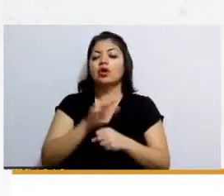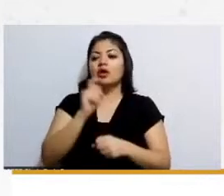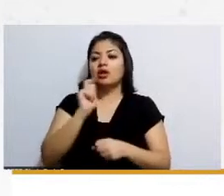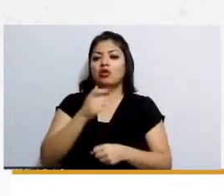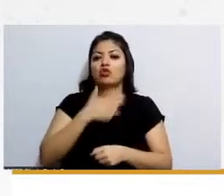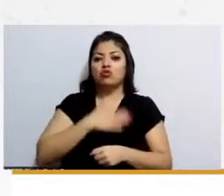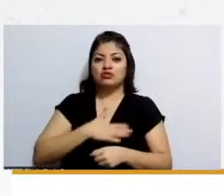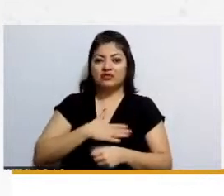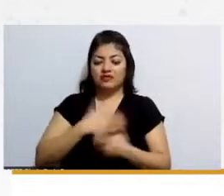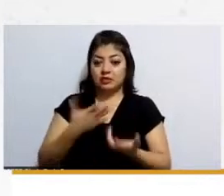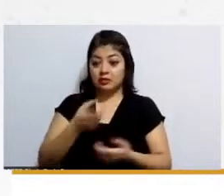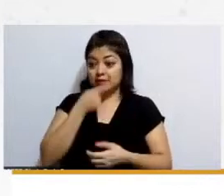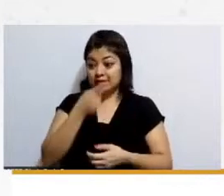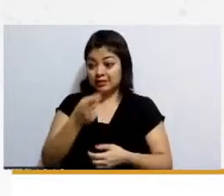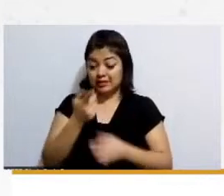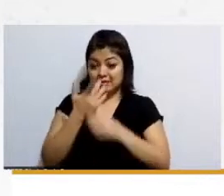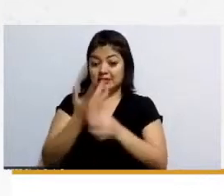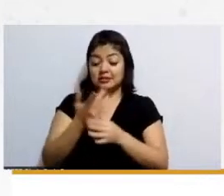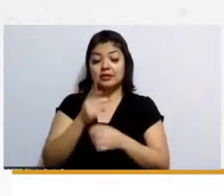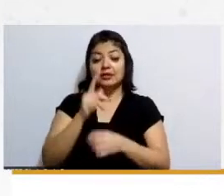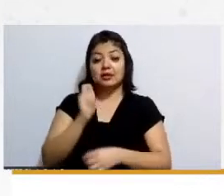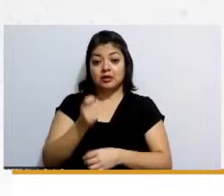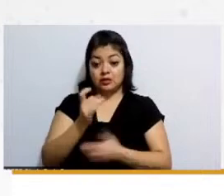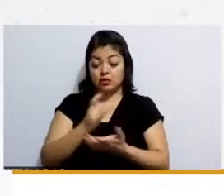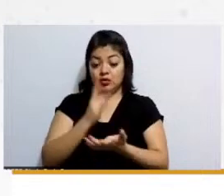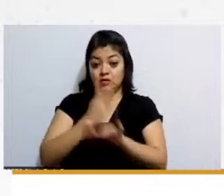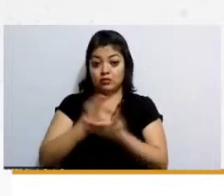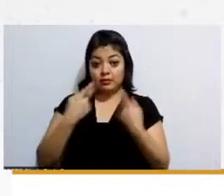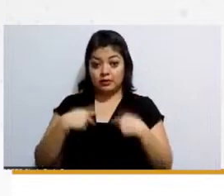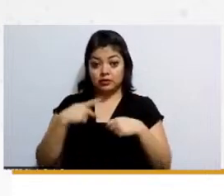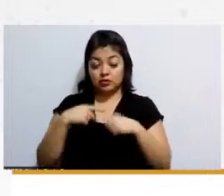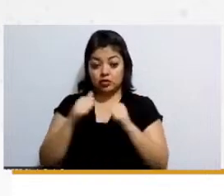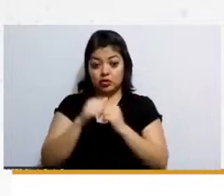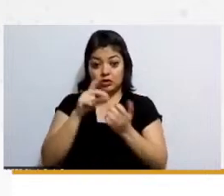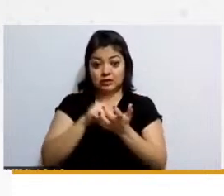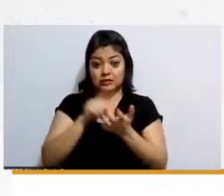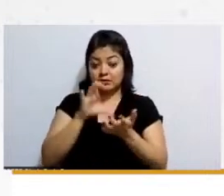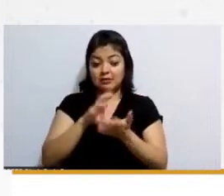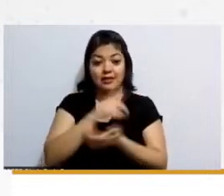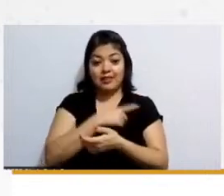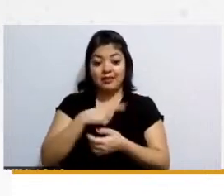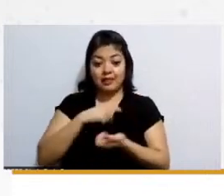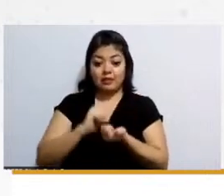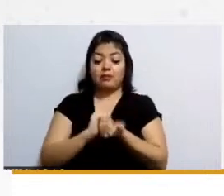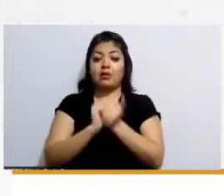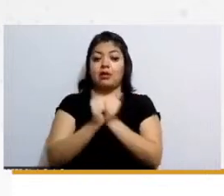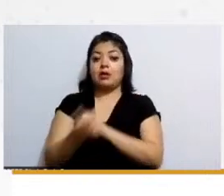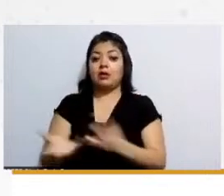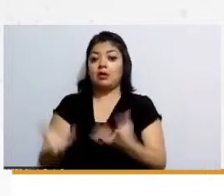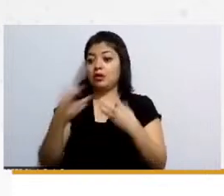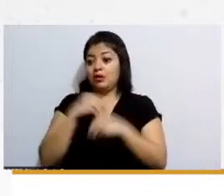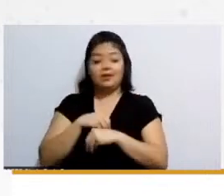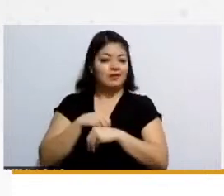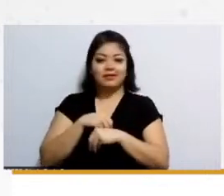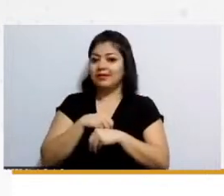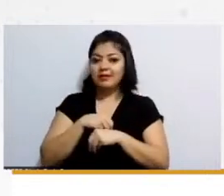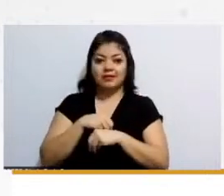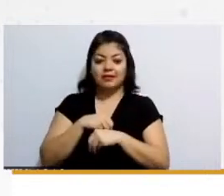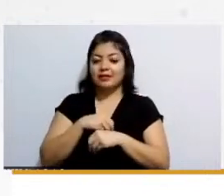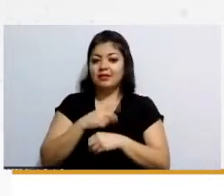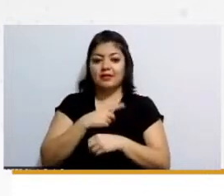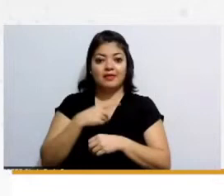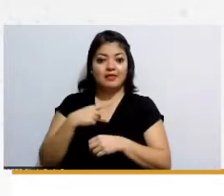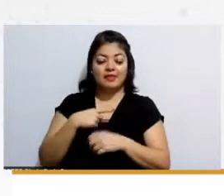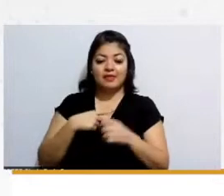dice no solo las personas con discapacidad las que son las que deben adaptarse sino la sociedad debe